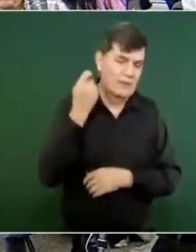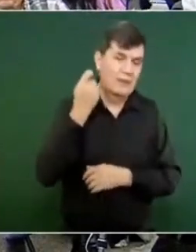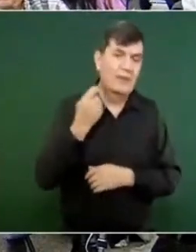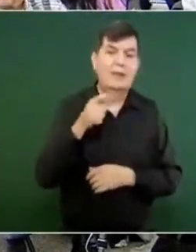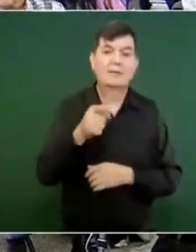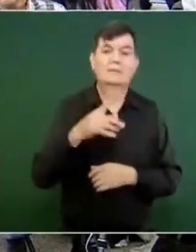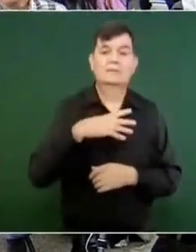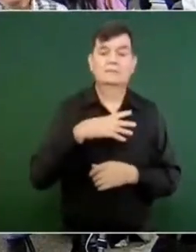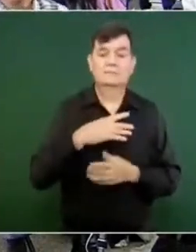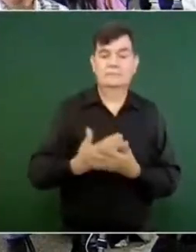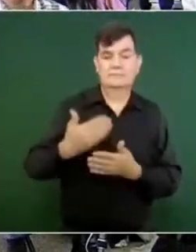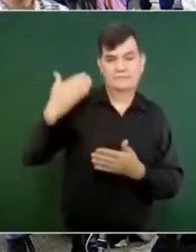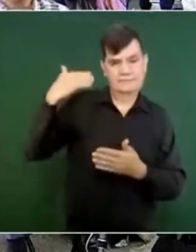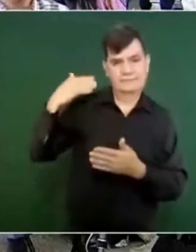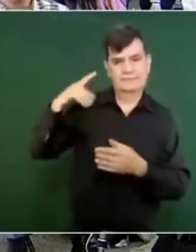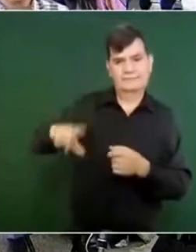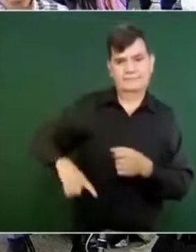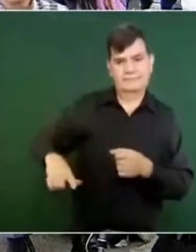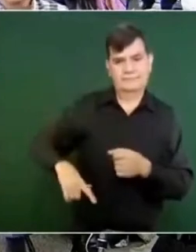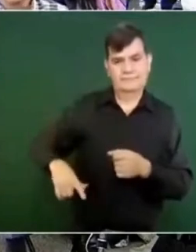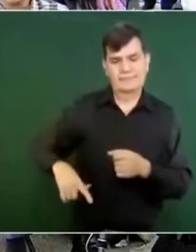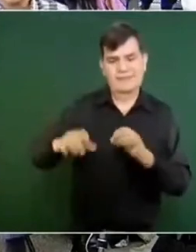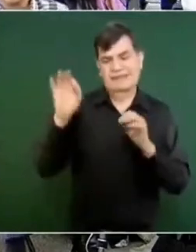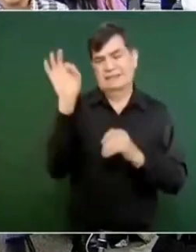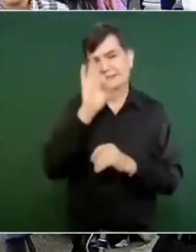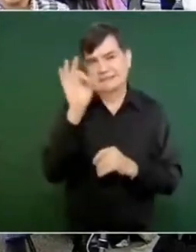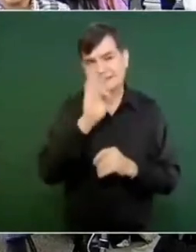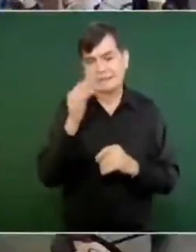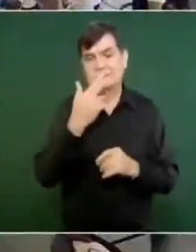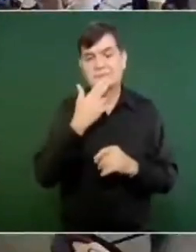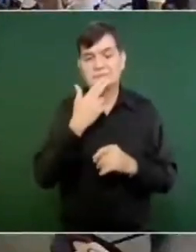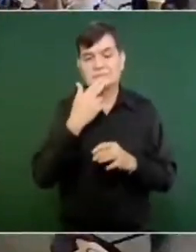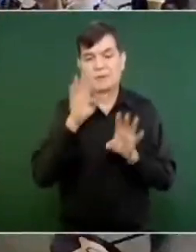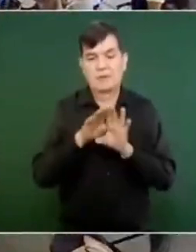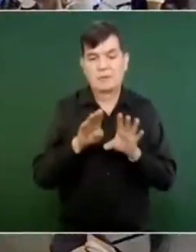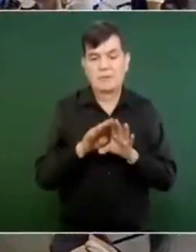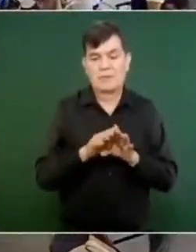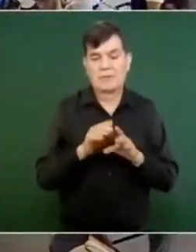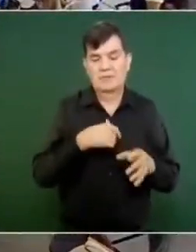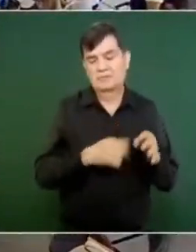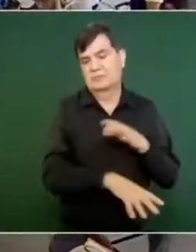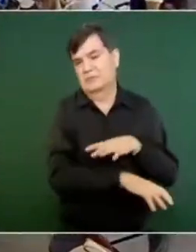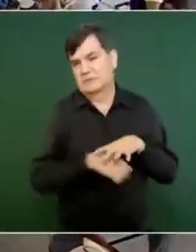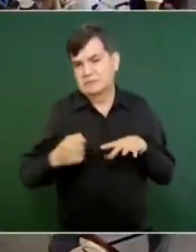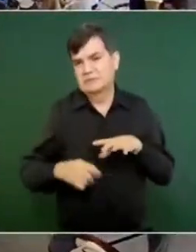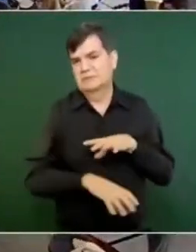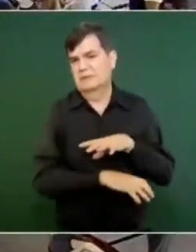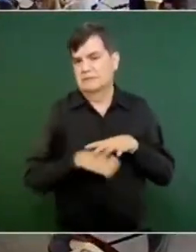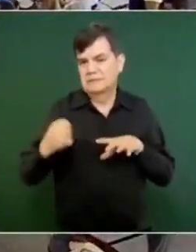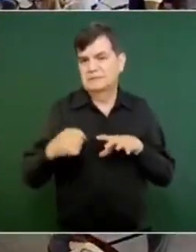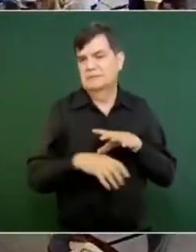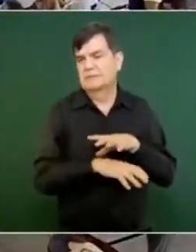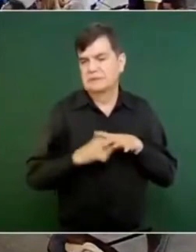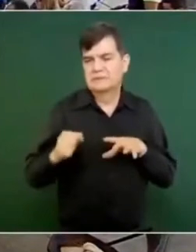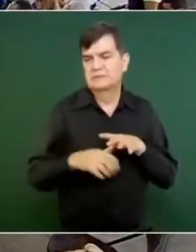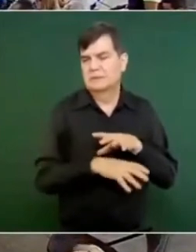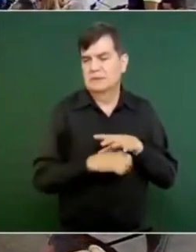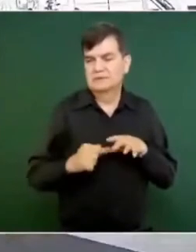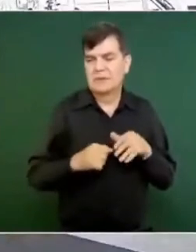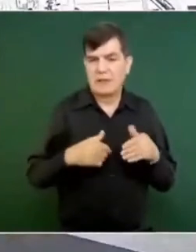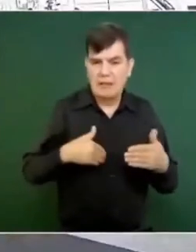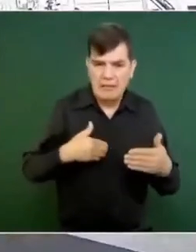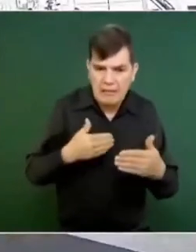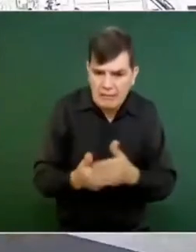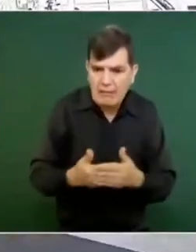Los gobiernos anteriores probablemente lo usaron hasta como caja chica, saqueaban el dinero y el problema ahora